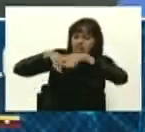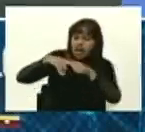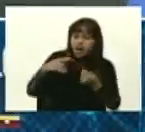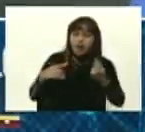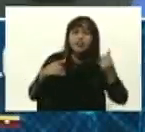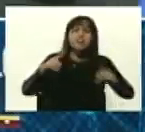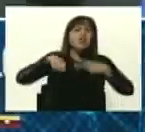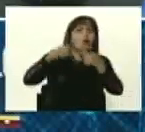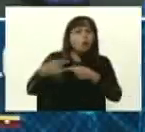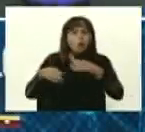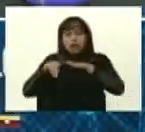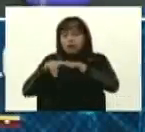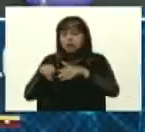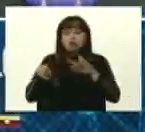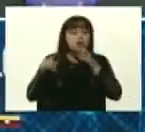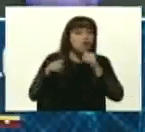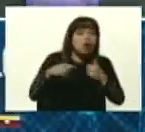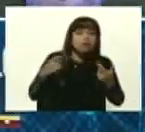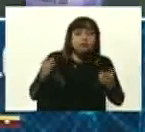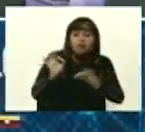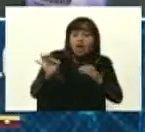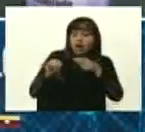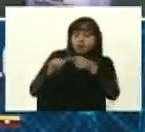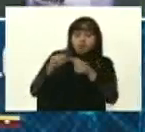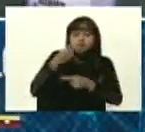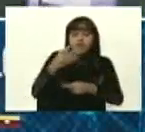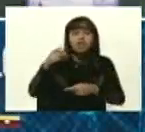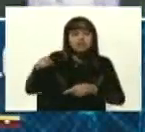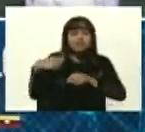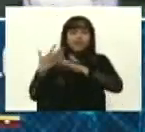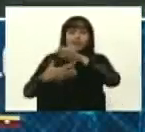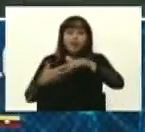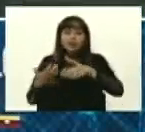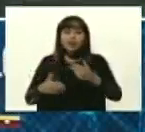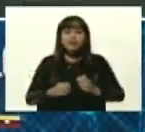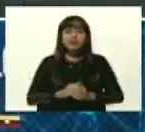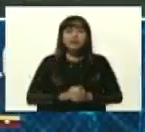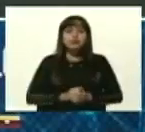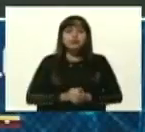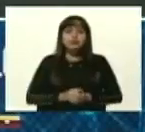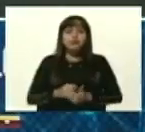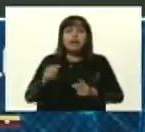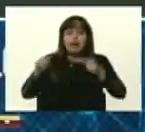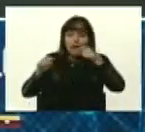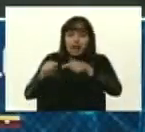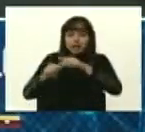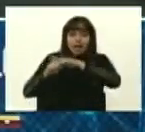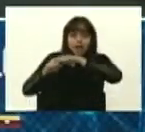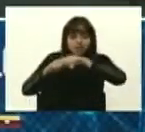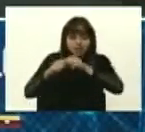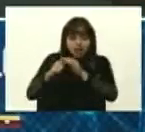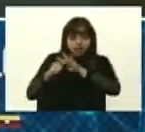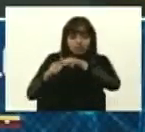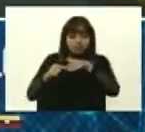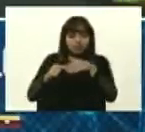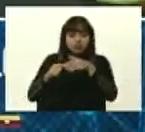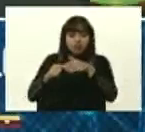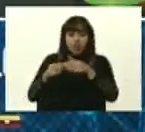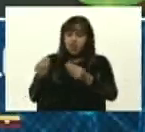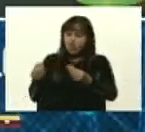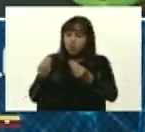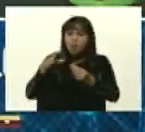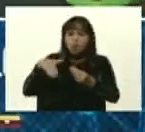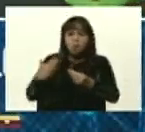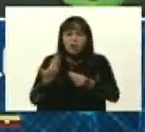otra crema y no le cura, ¿verdad? Es un problema. Así que con este aceite ozonizado, ¿cómo se